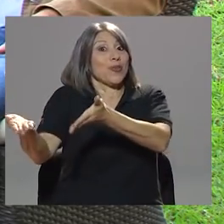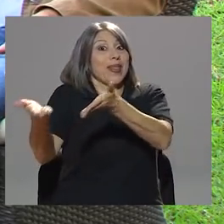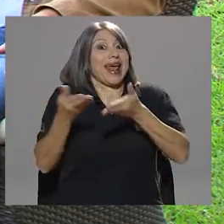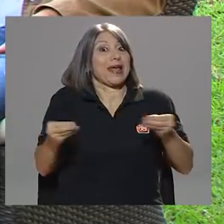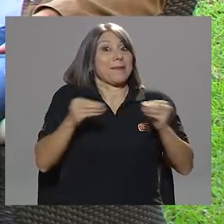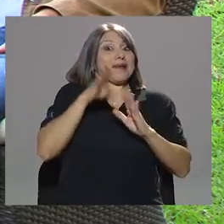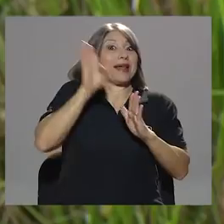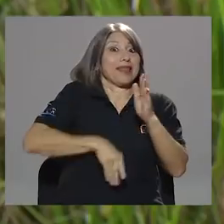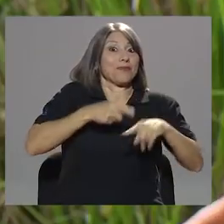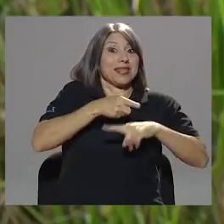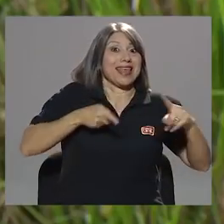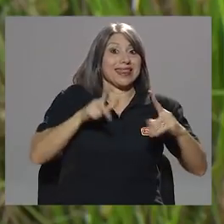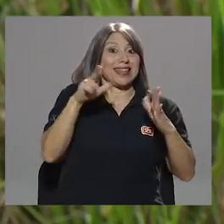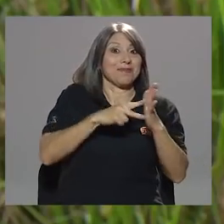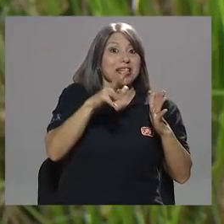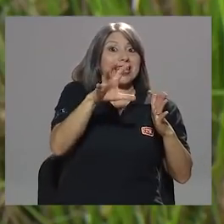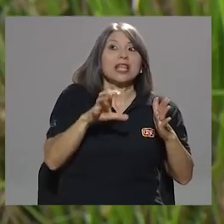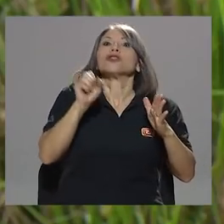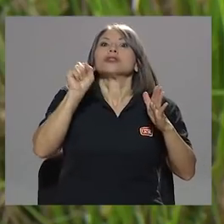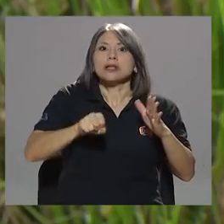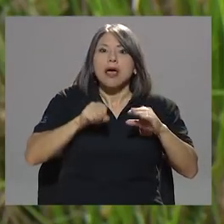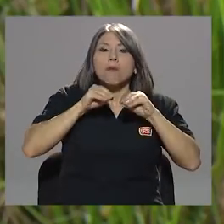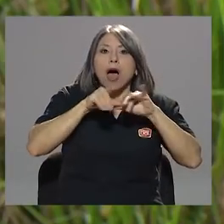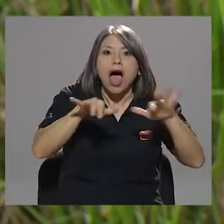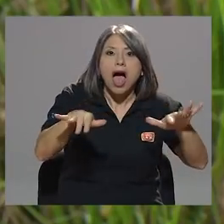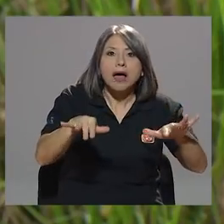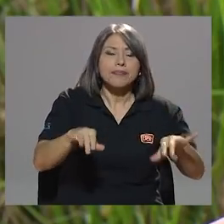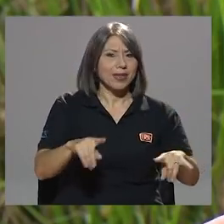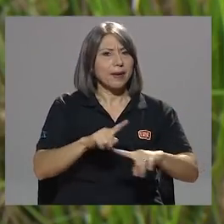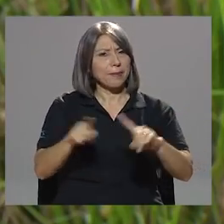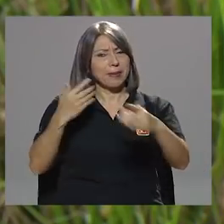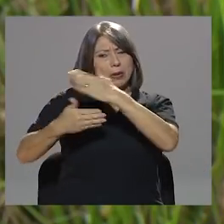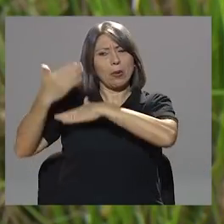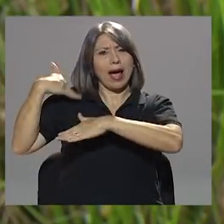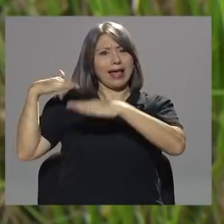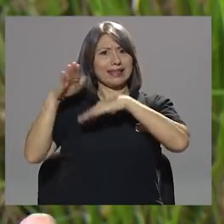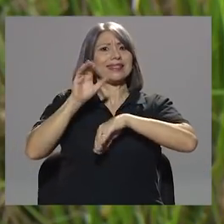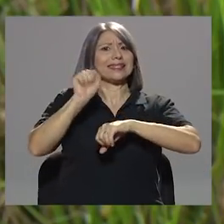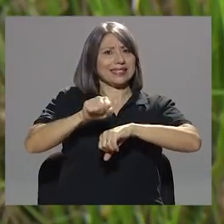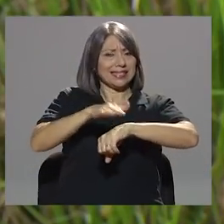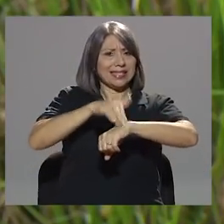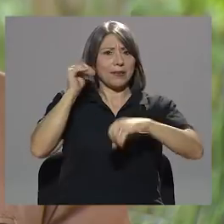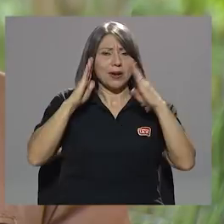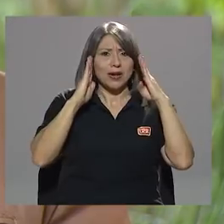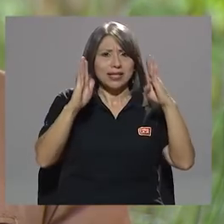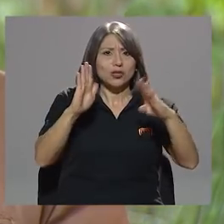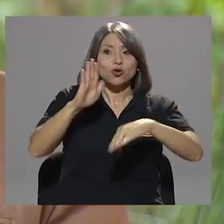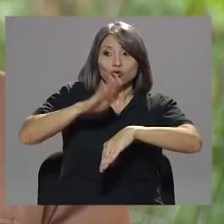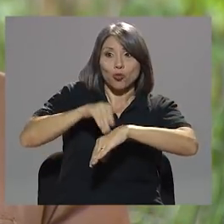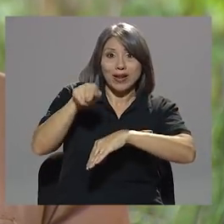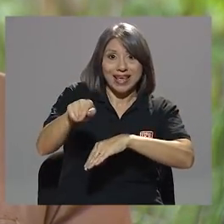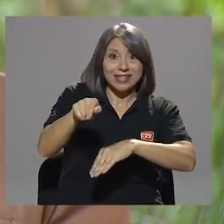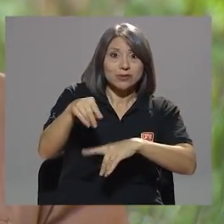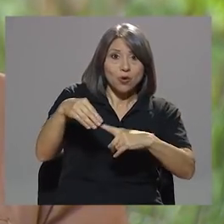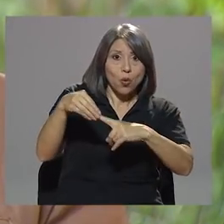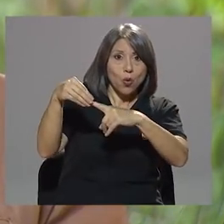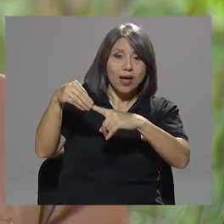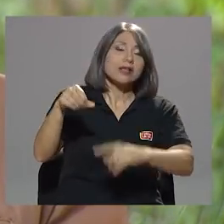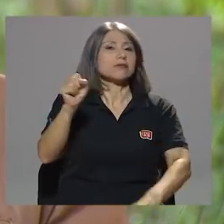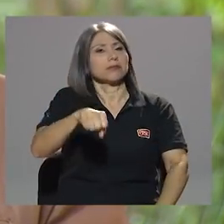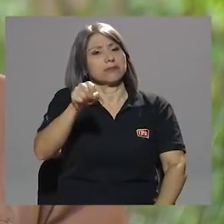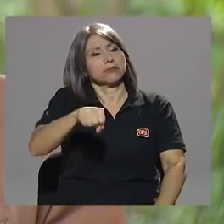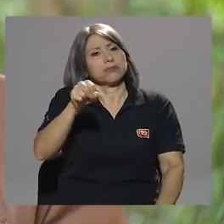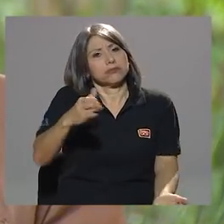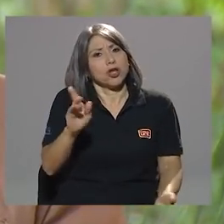3.500 colones. Pero años antes los diputados sí llamaron la atención sobre ese en particular, Don Juan Carlos. Sí, claro, por supuesto.